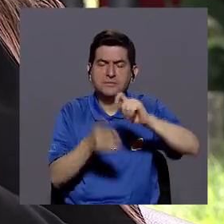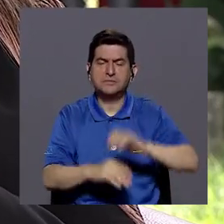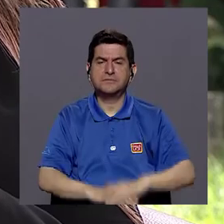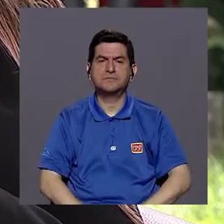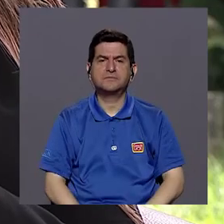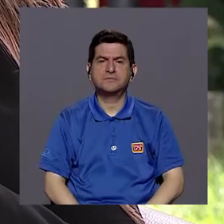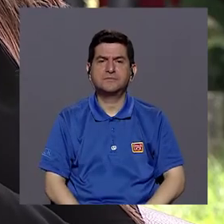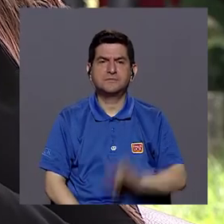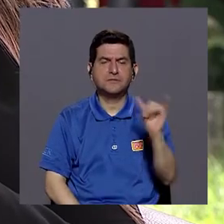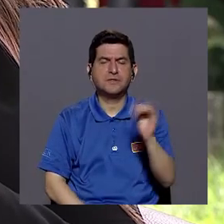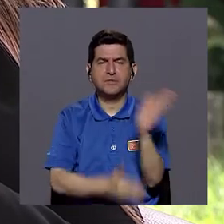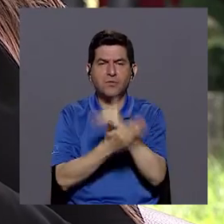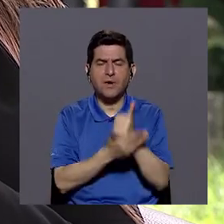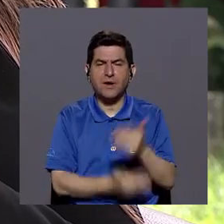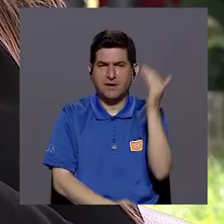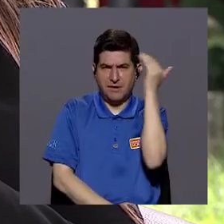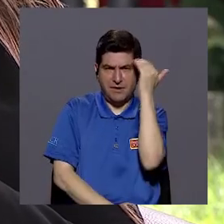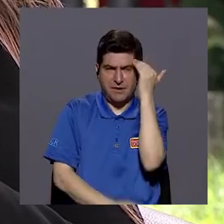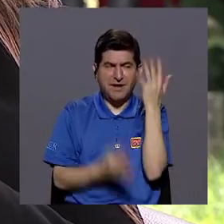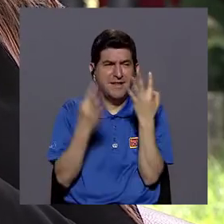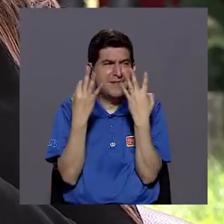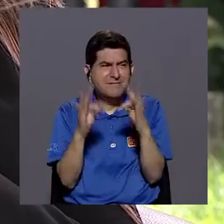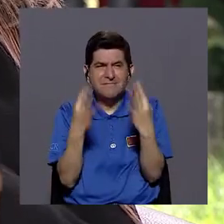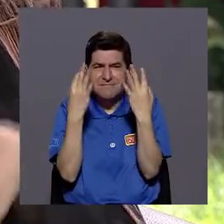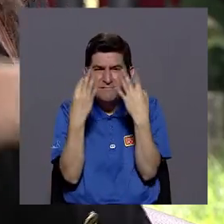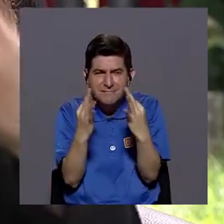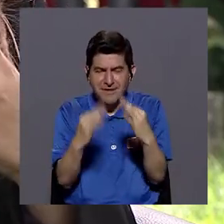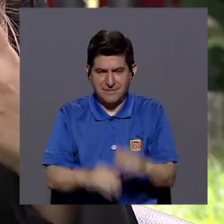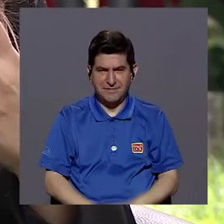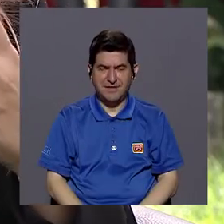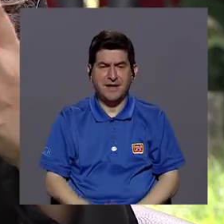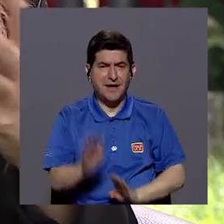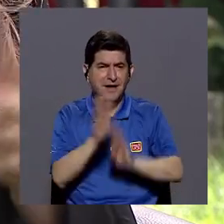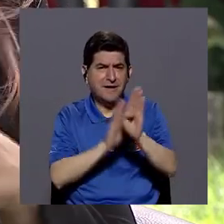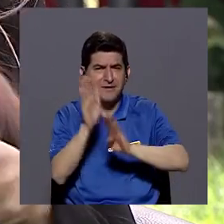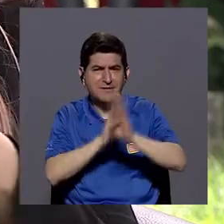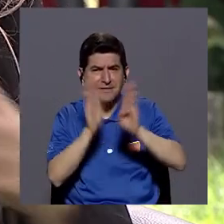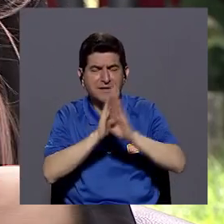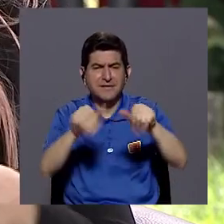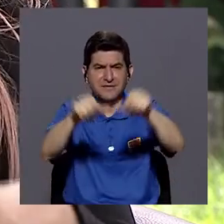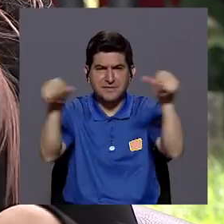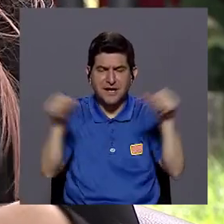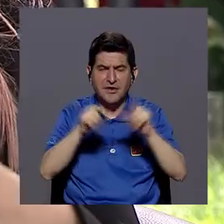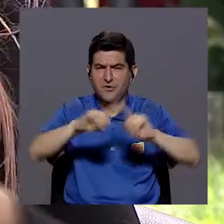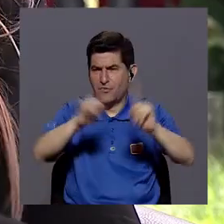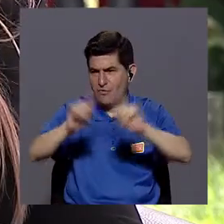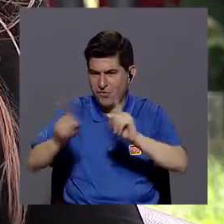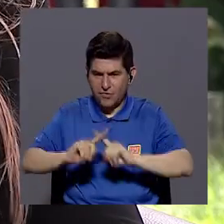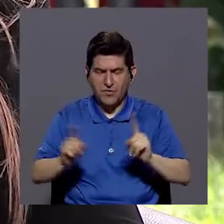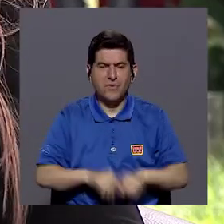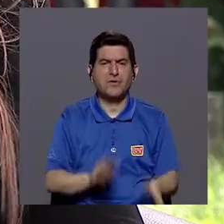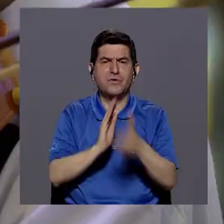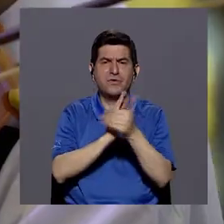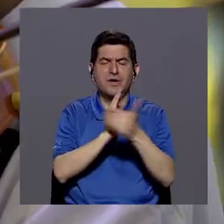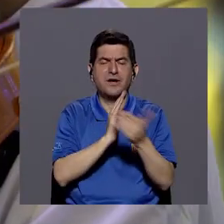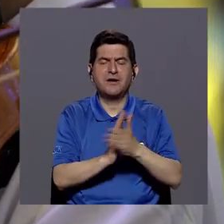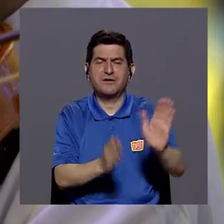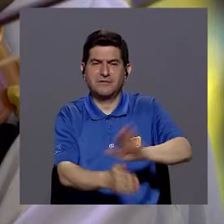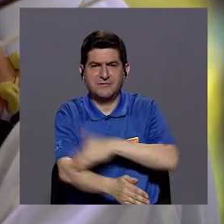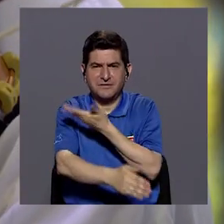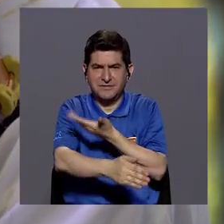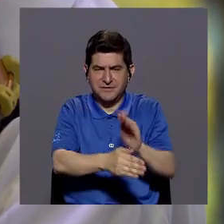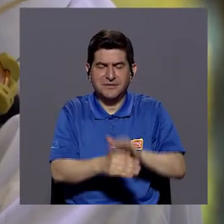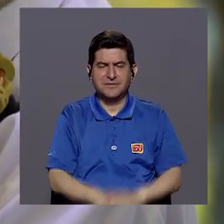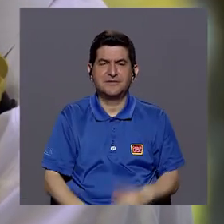a la parte cognitiva. Bueno, tratamos de que desarrolle muchísimas áreas, ¿verdad? Que desarrolle habilidades en la